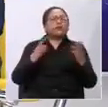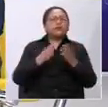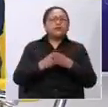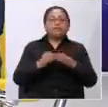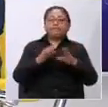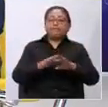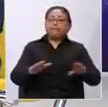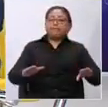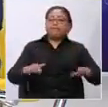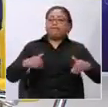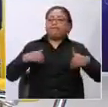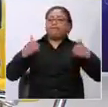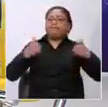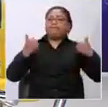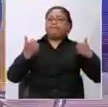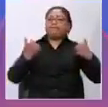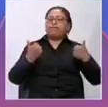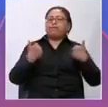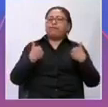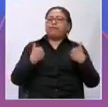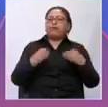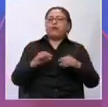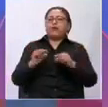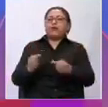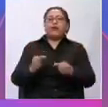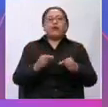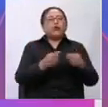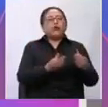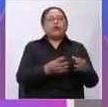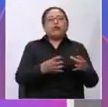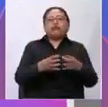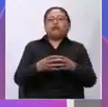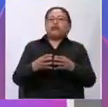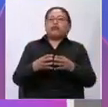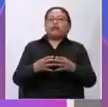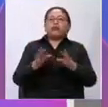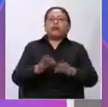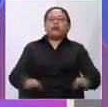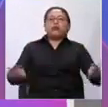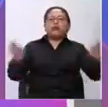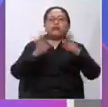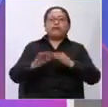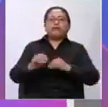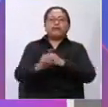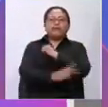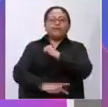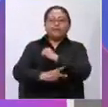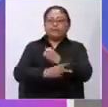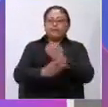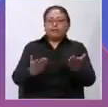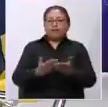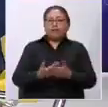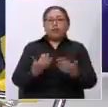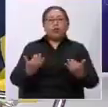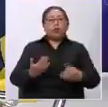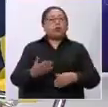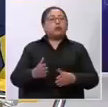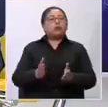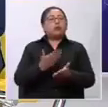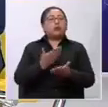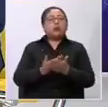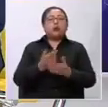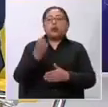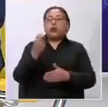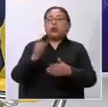la niñez y adolescencia es un grupo poblacional muy importante en nuestro país, y justo hoy se celebra su día. Claro que sí. Entonces, con